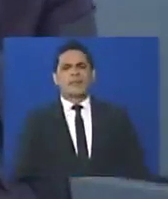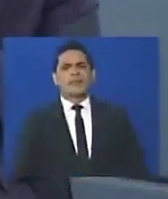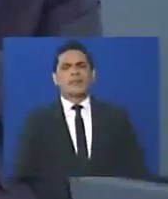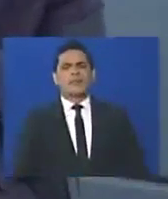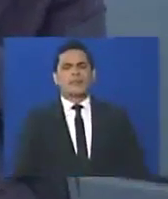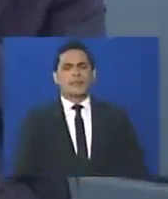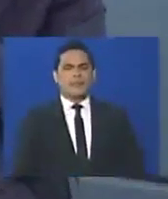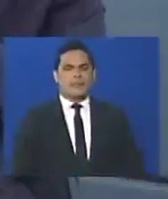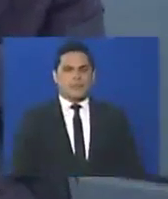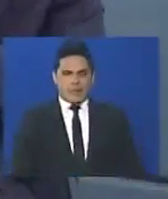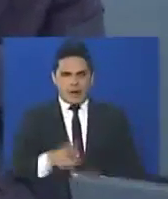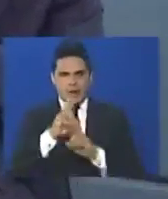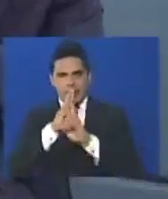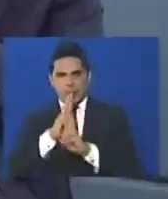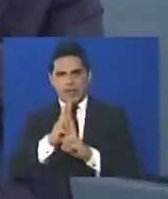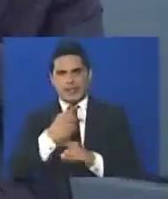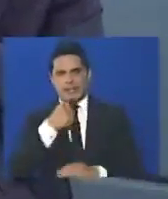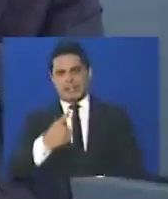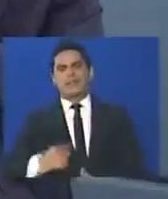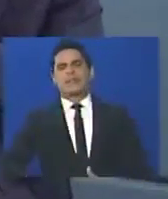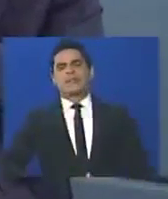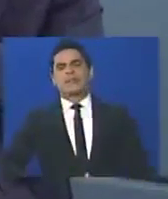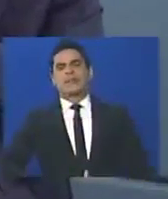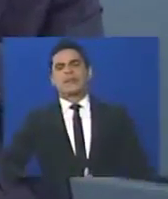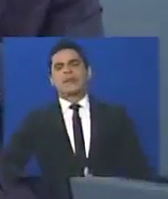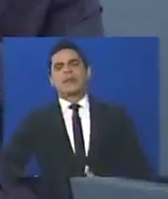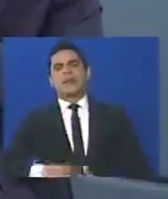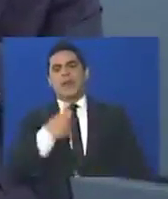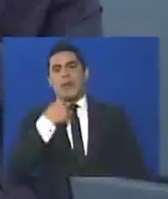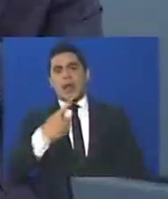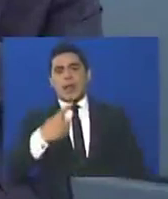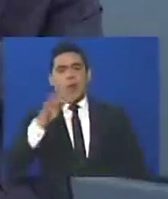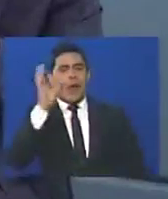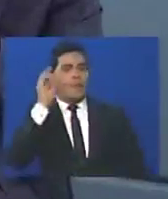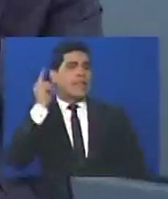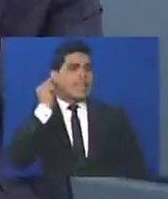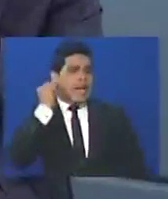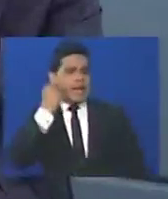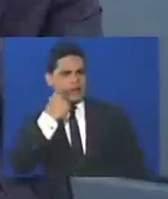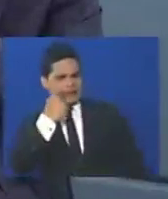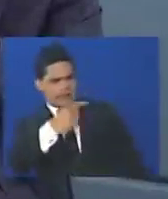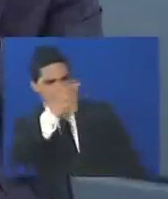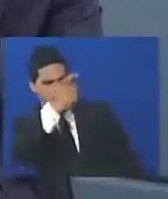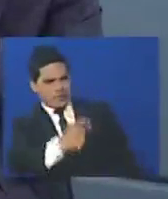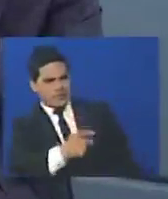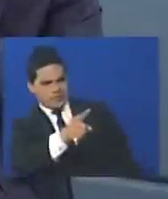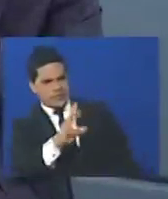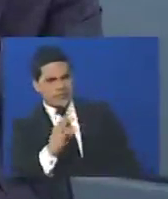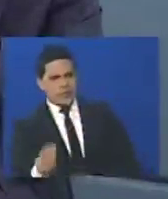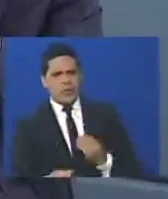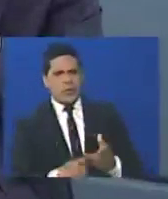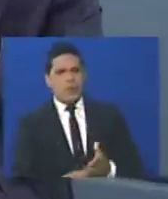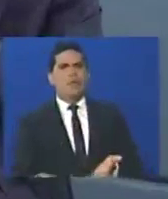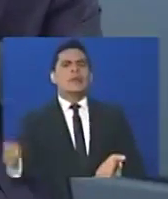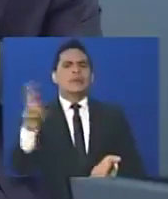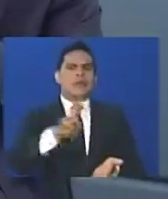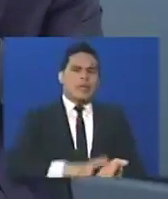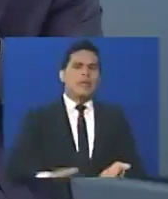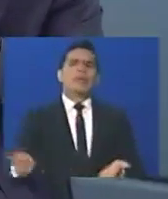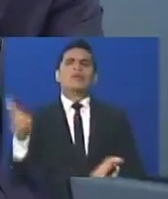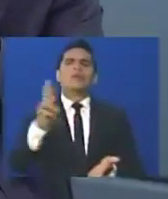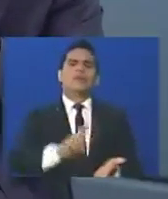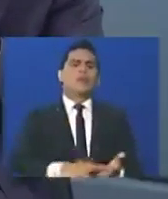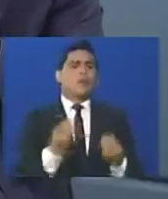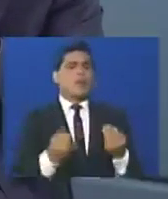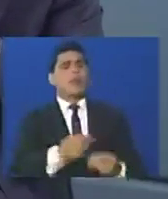la palabra de la señora fiscal tendrá que ser repetida muchas veces